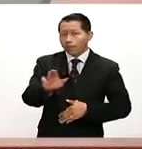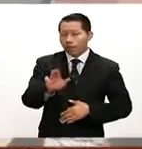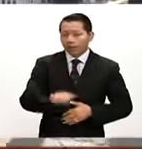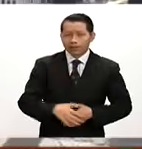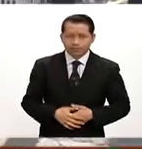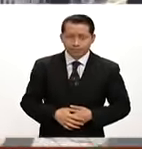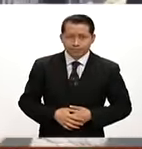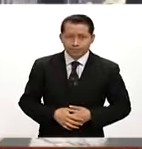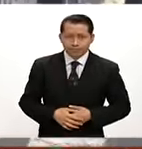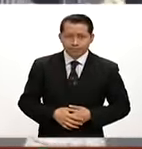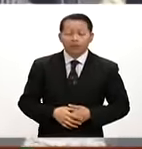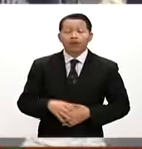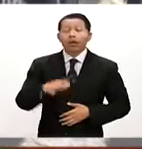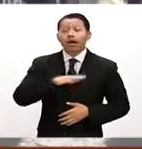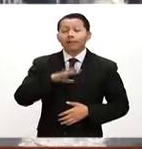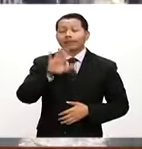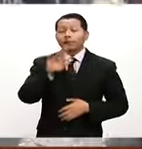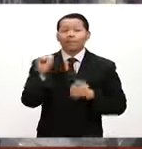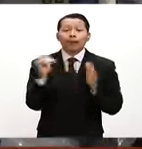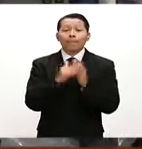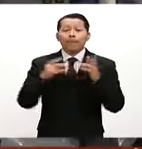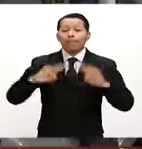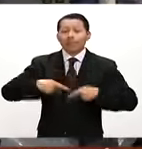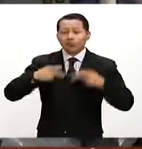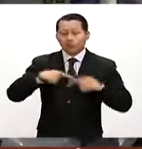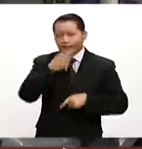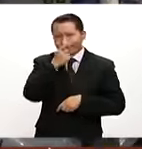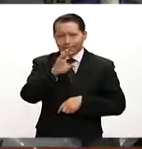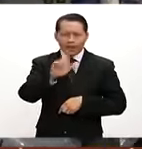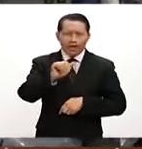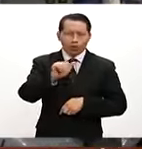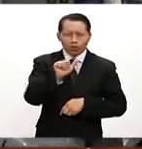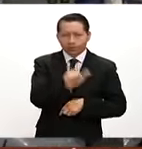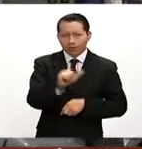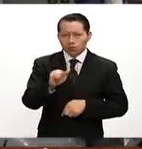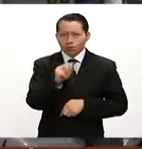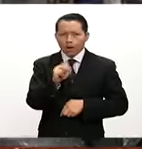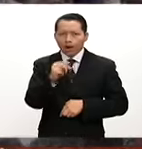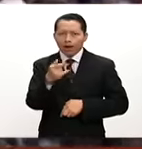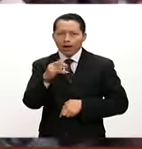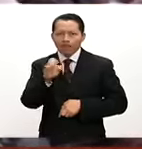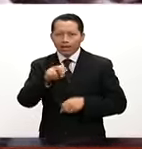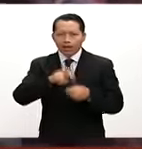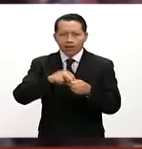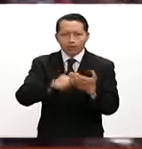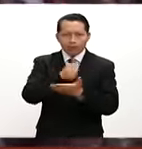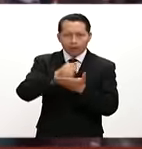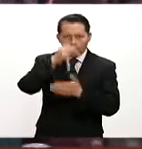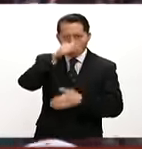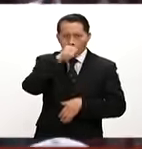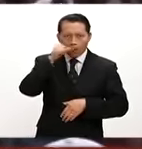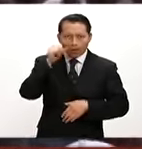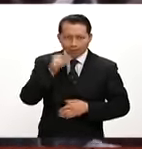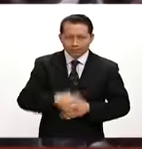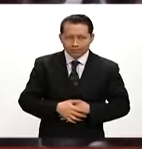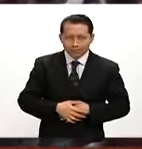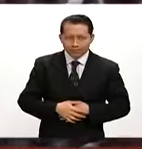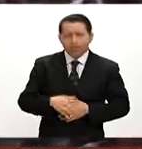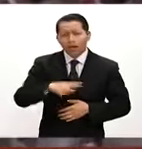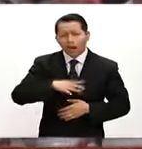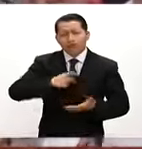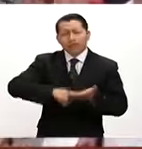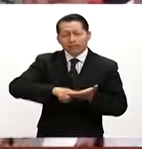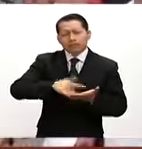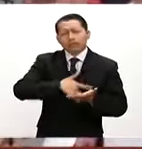Más de 50 mil personas Despiden a Juan Gabriel En Ciudad Juárez Wow no pues Fue una noticia Muy